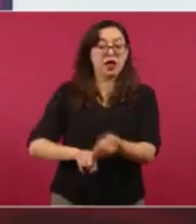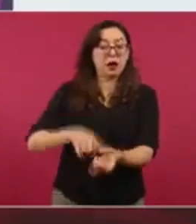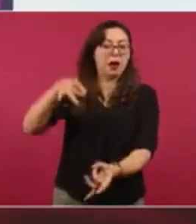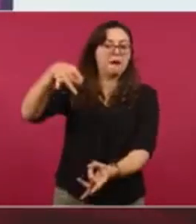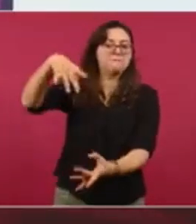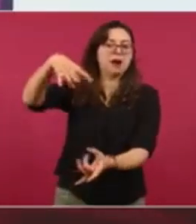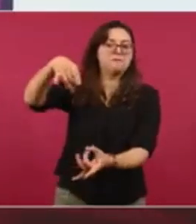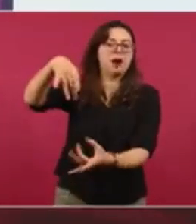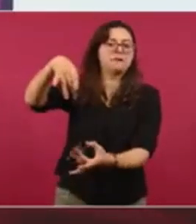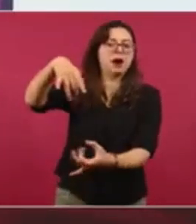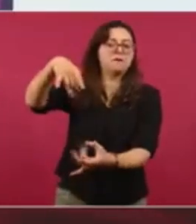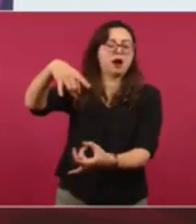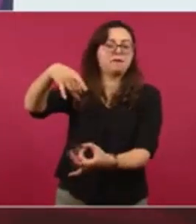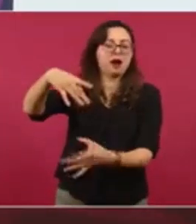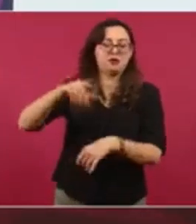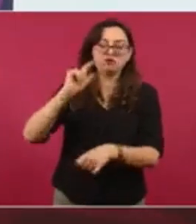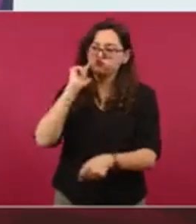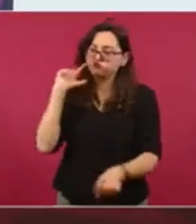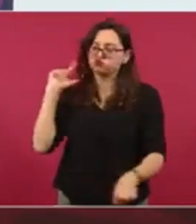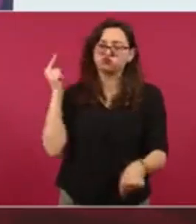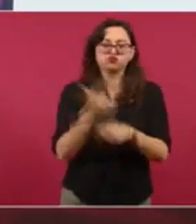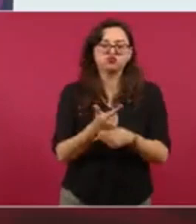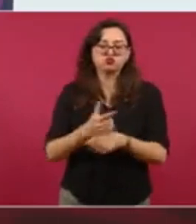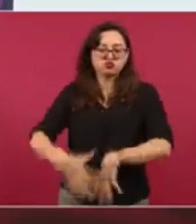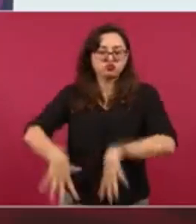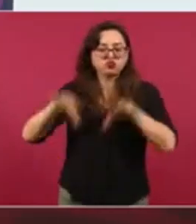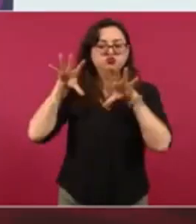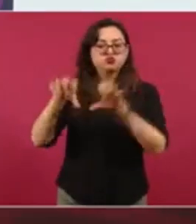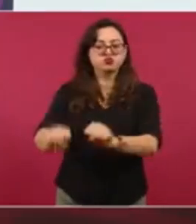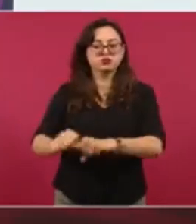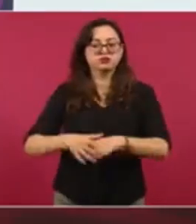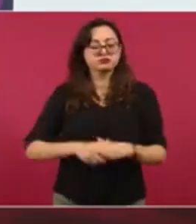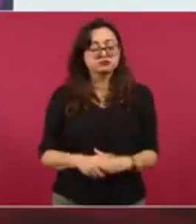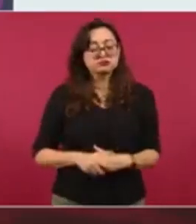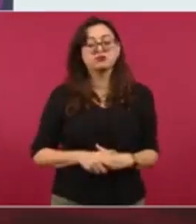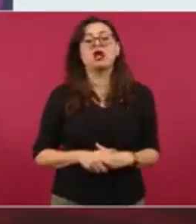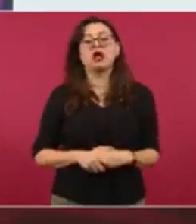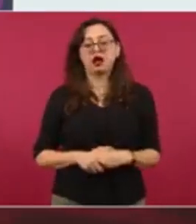imagínense ese plan,